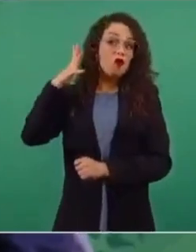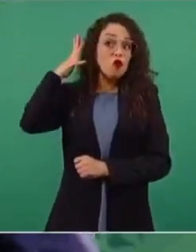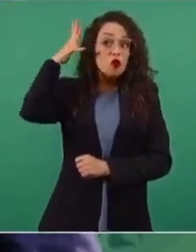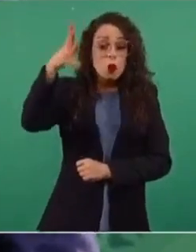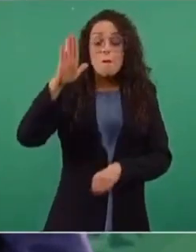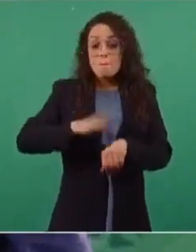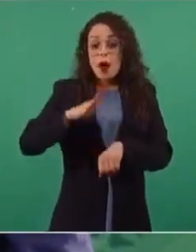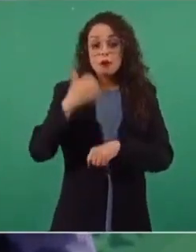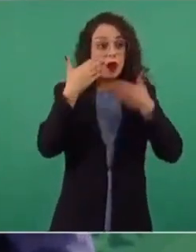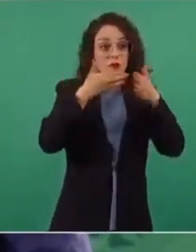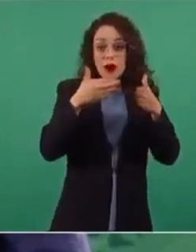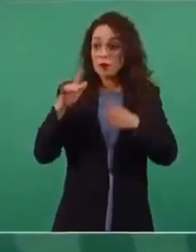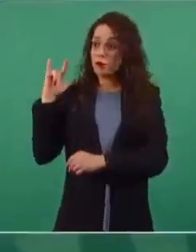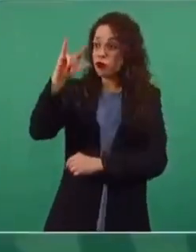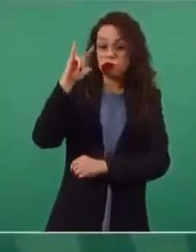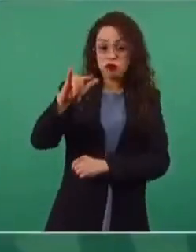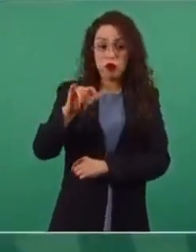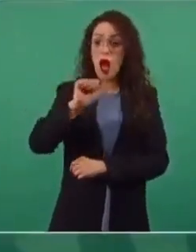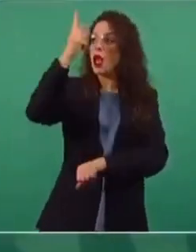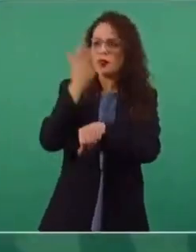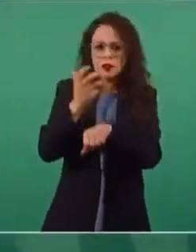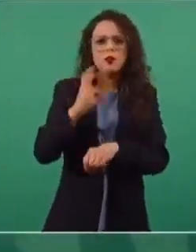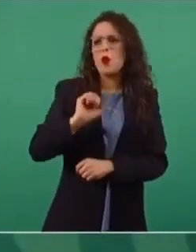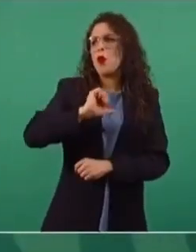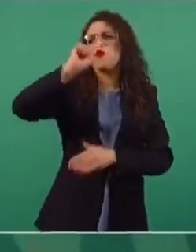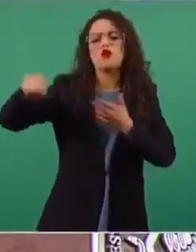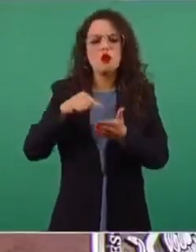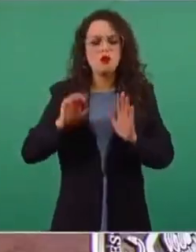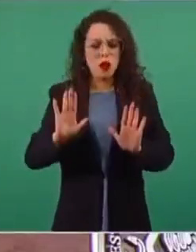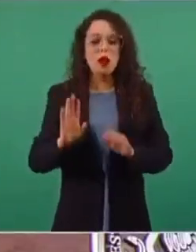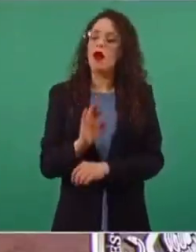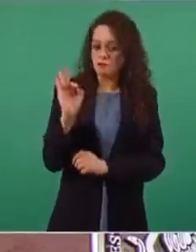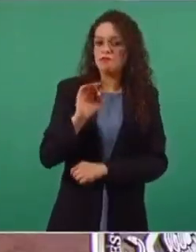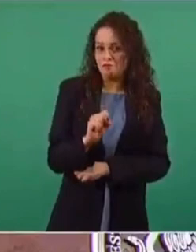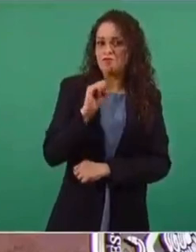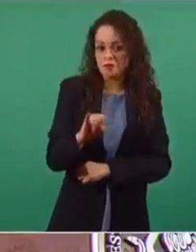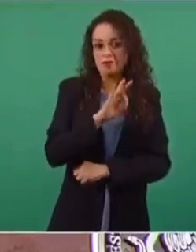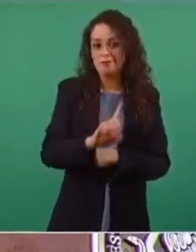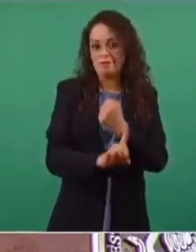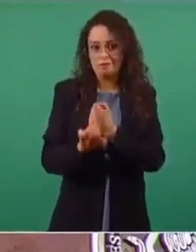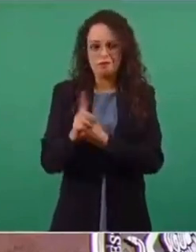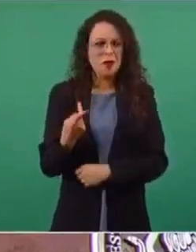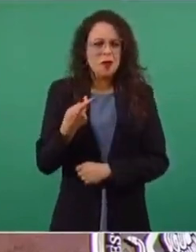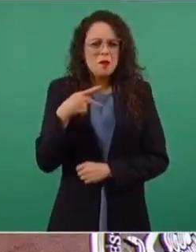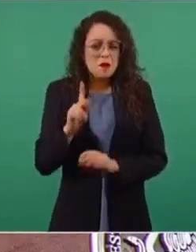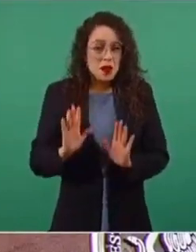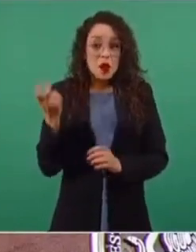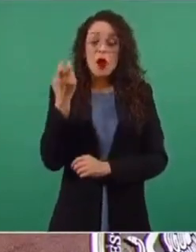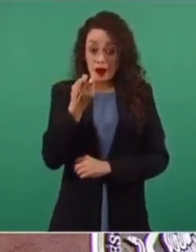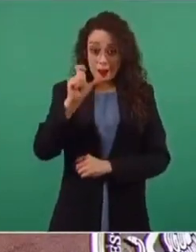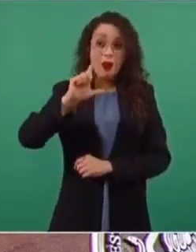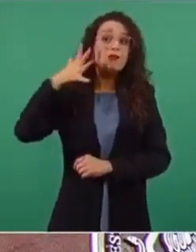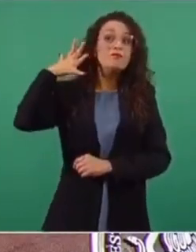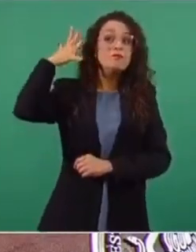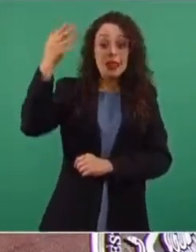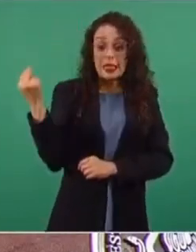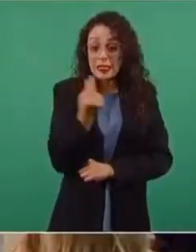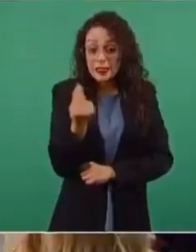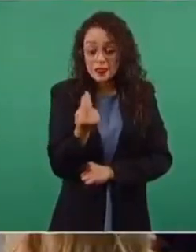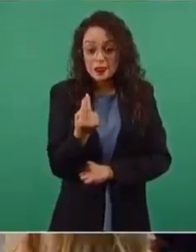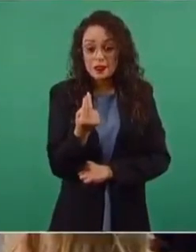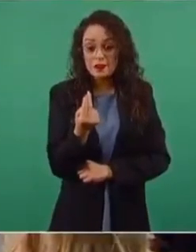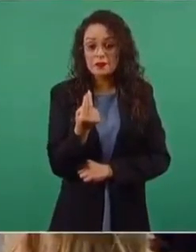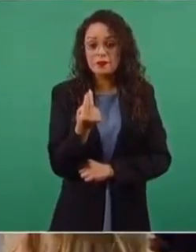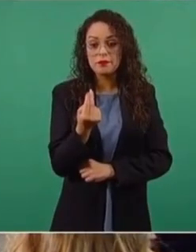abrir más vuelos las líneas nacionales a Estados Unidos o a otras partes, pues entonces sí podría afectarles. Pero yo espero que cuando eso se necesite,